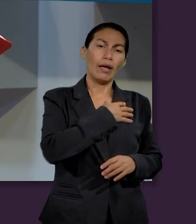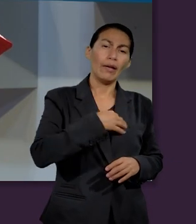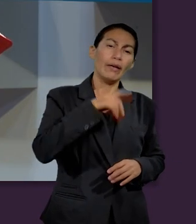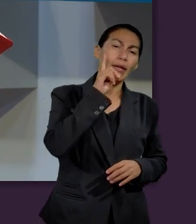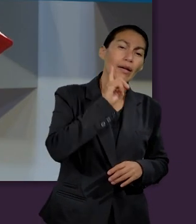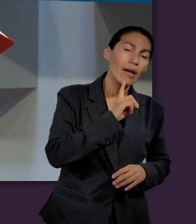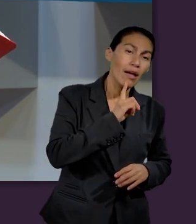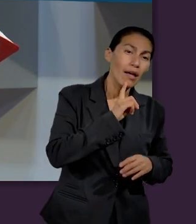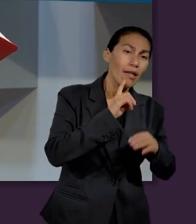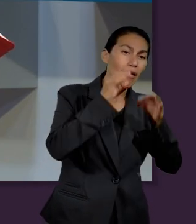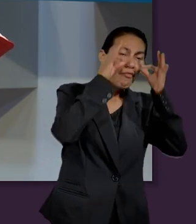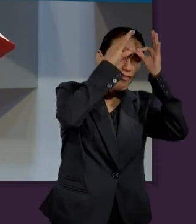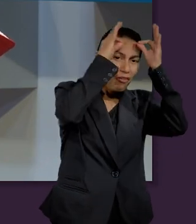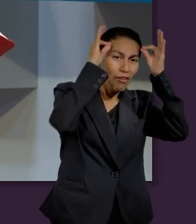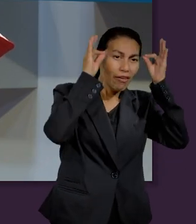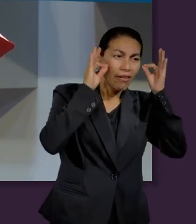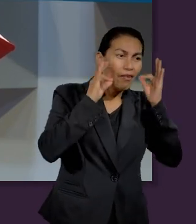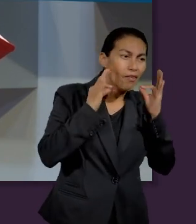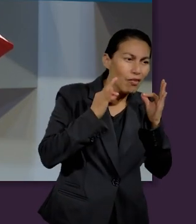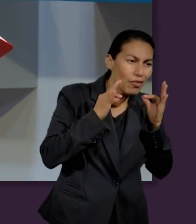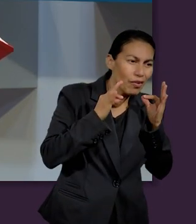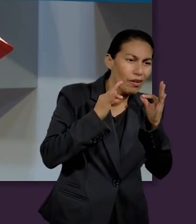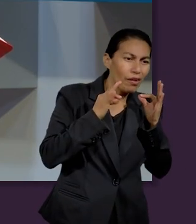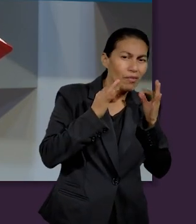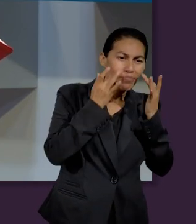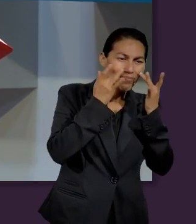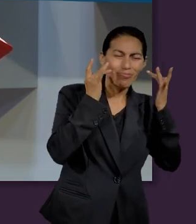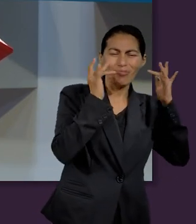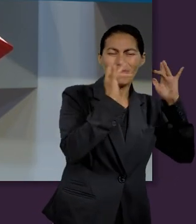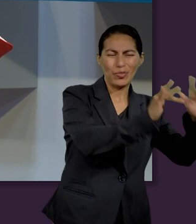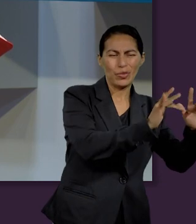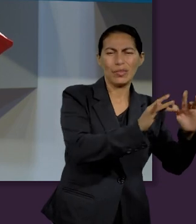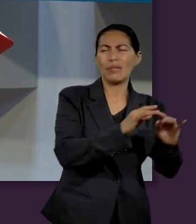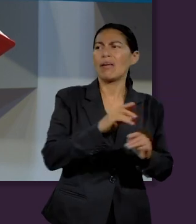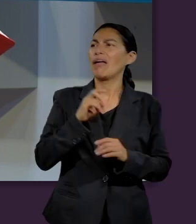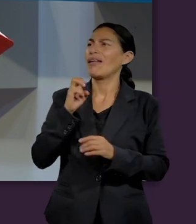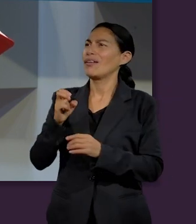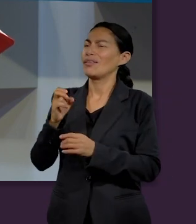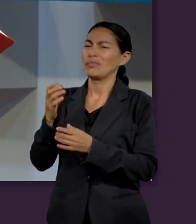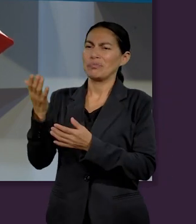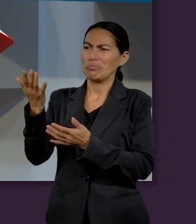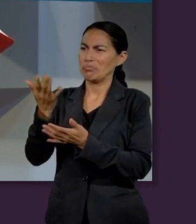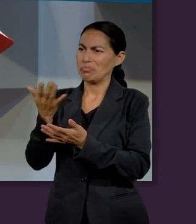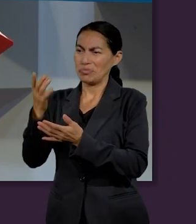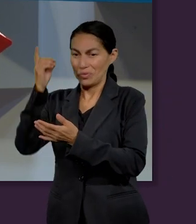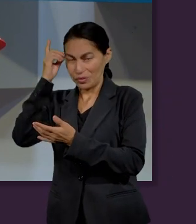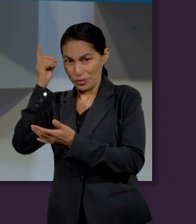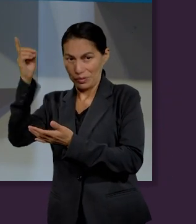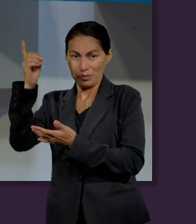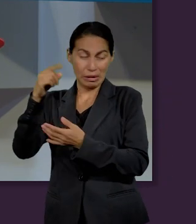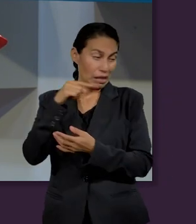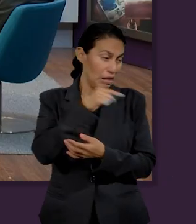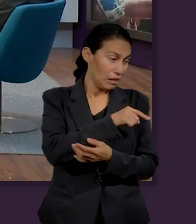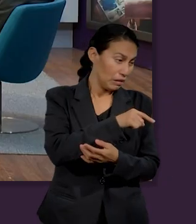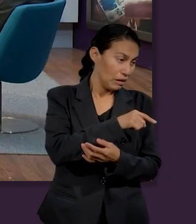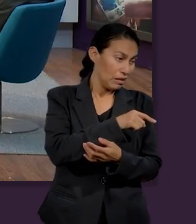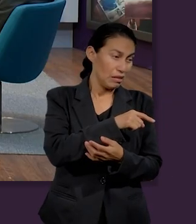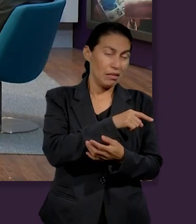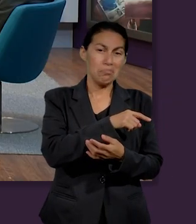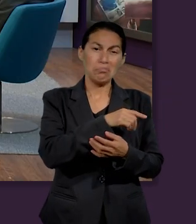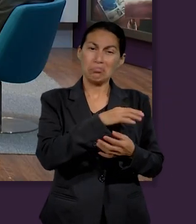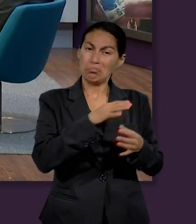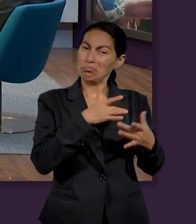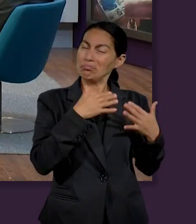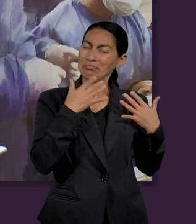prefiriendo ser maltratado con el pueblo de Dios antes que gozar de los deleites temporales